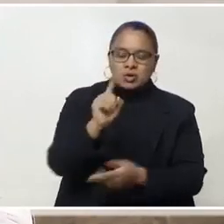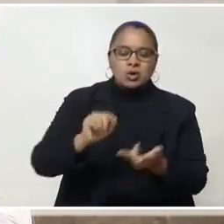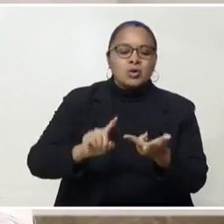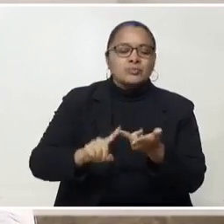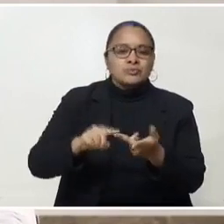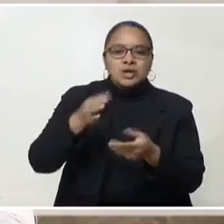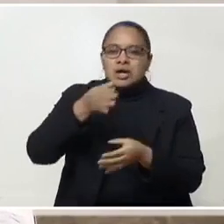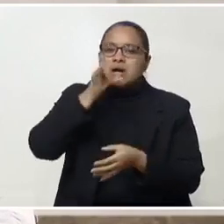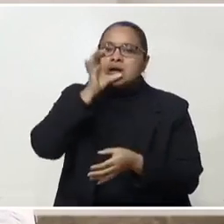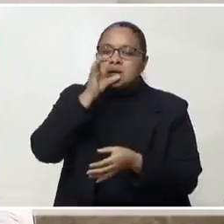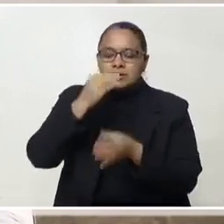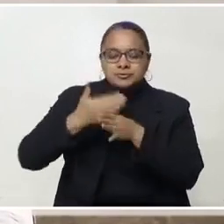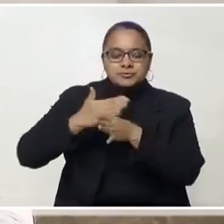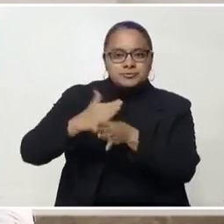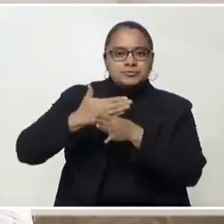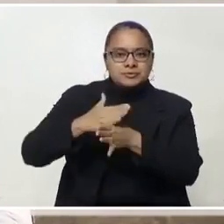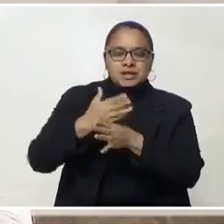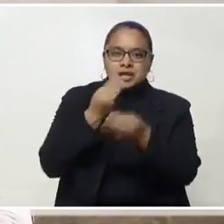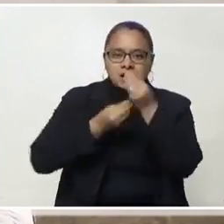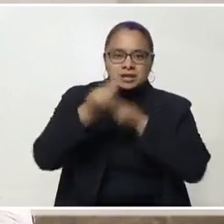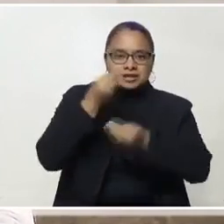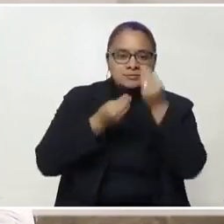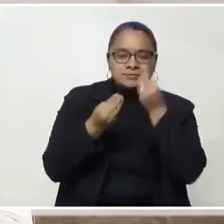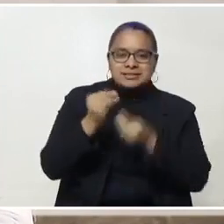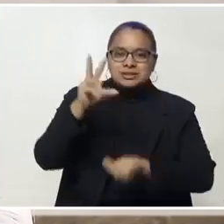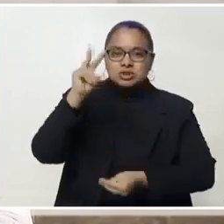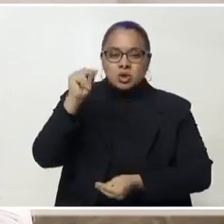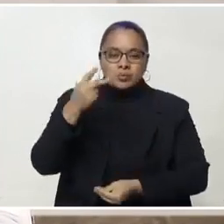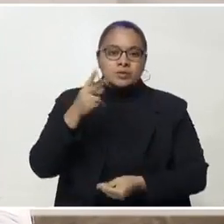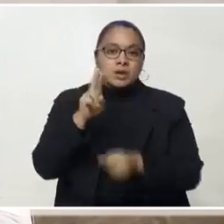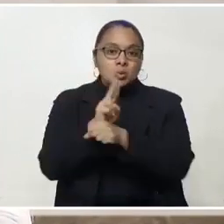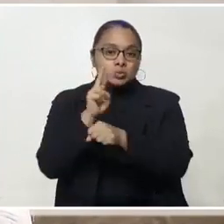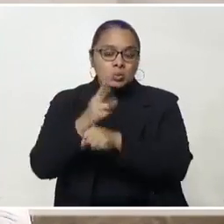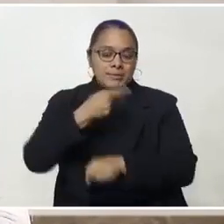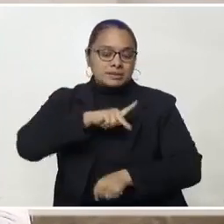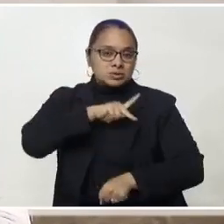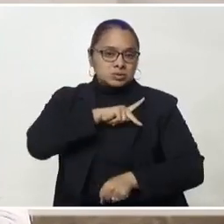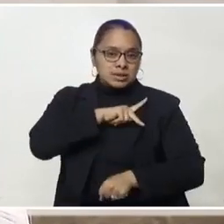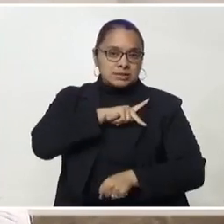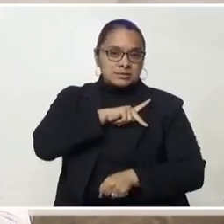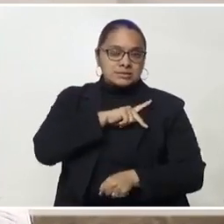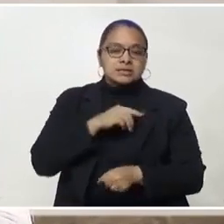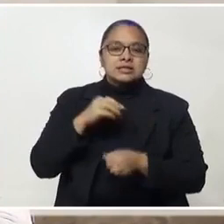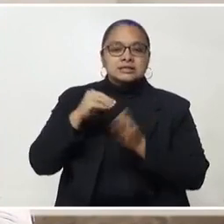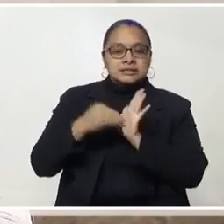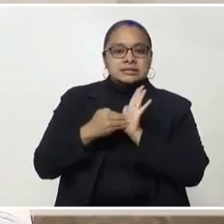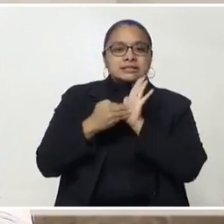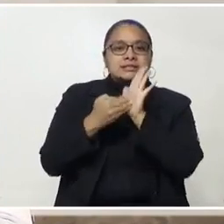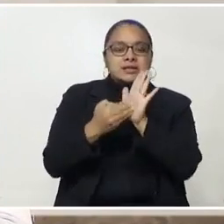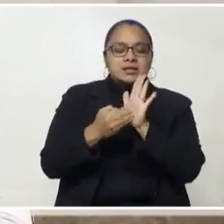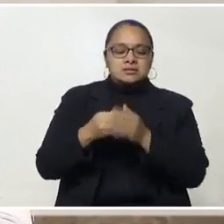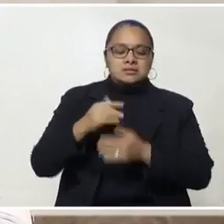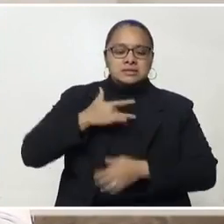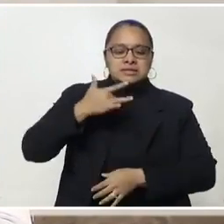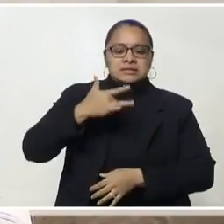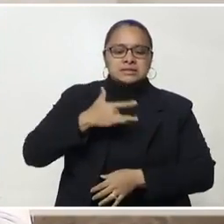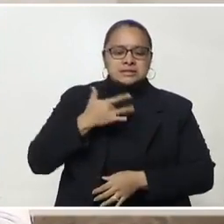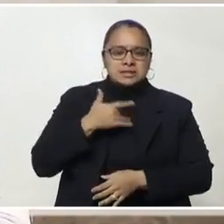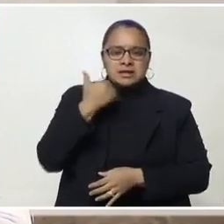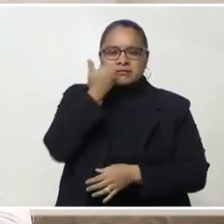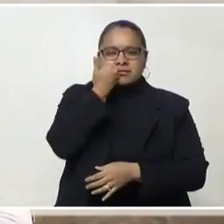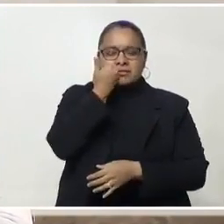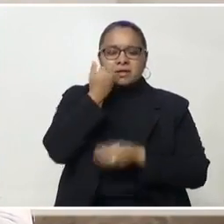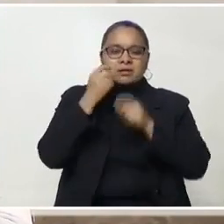No compartir bebidas ni alimentos ni artículos de uso personal. Ante la presencia de síntomas respiratorios,